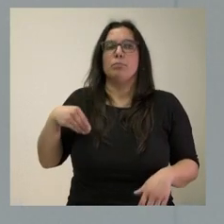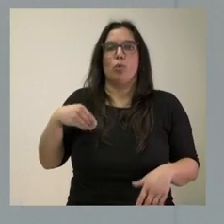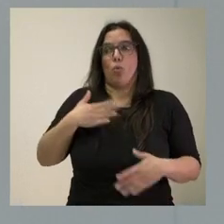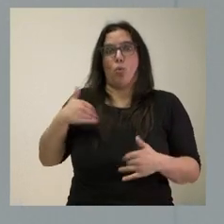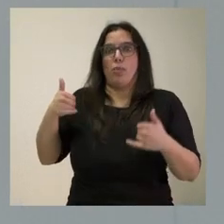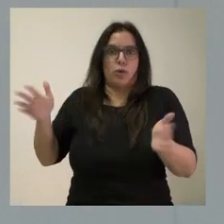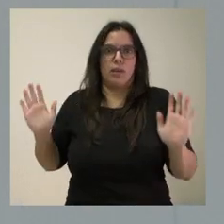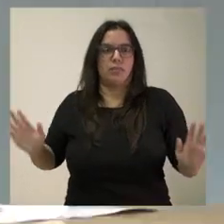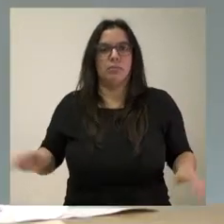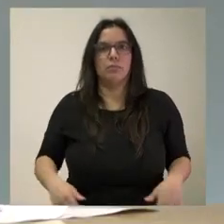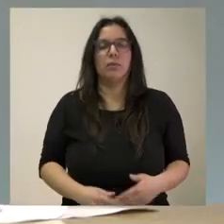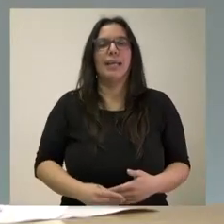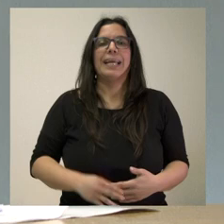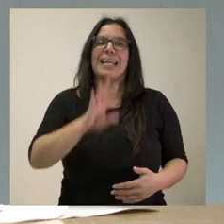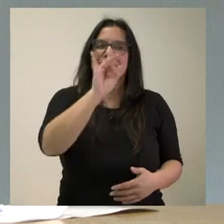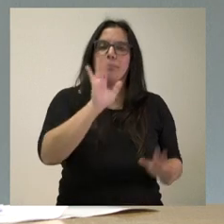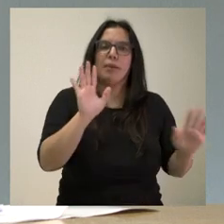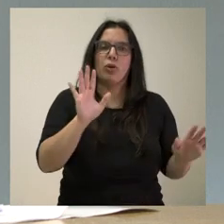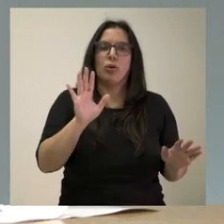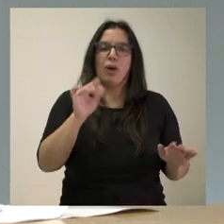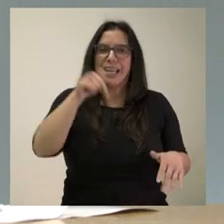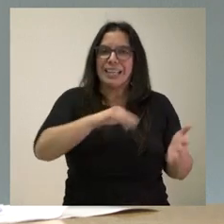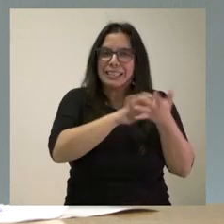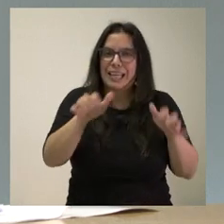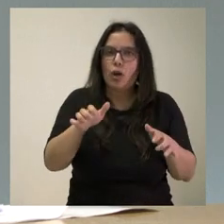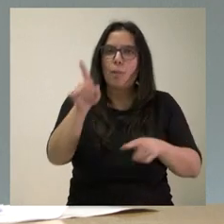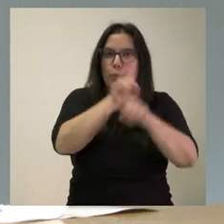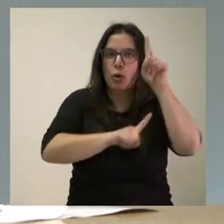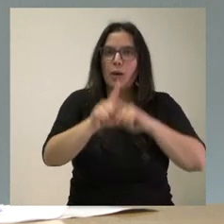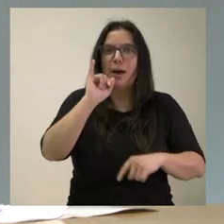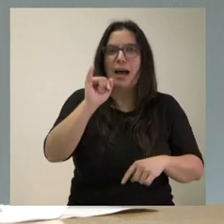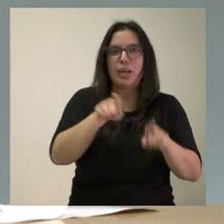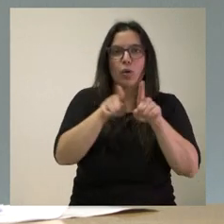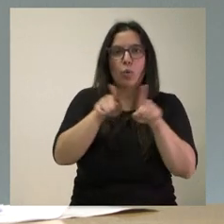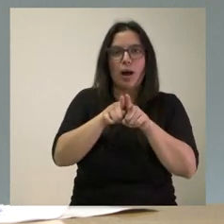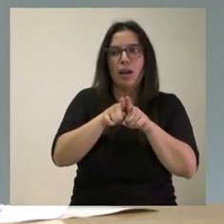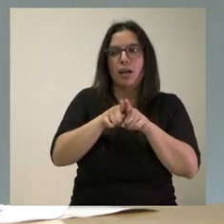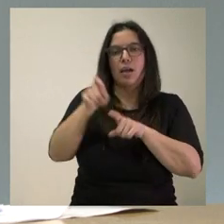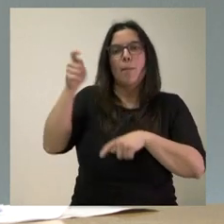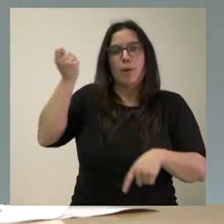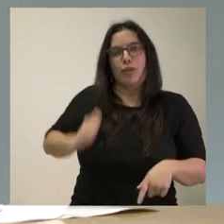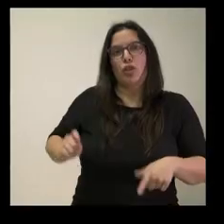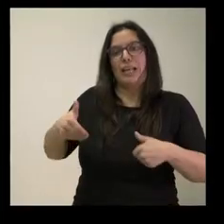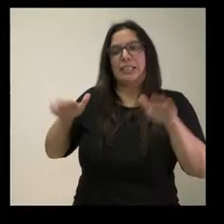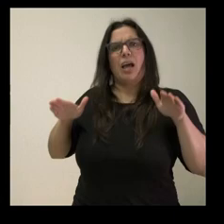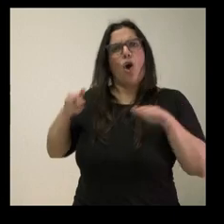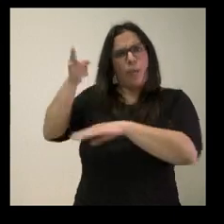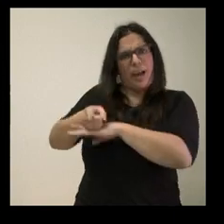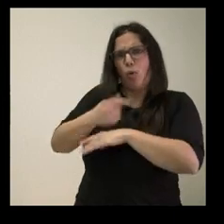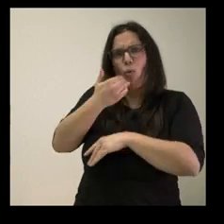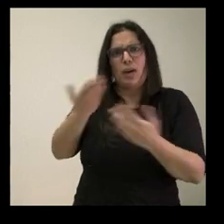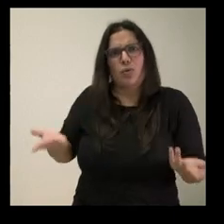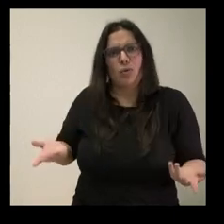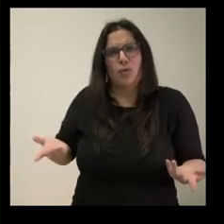como ustedes saben. Sí, pero existe en este momento en Castilla y León problema con el ejercicio de esa objeción de conciencia por parte de los profesionales.